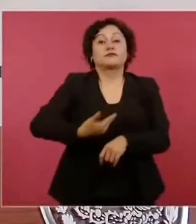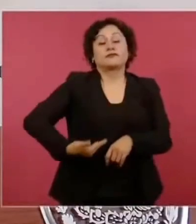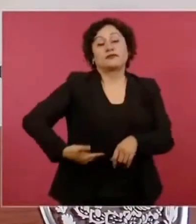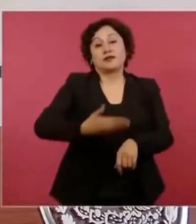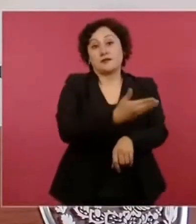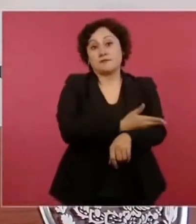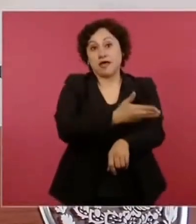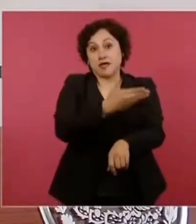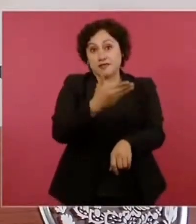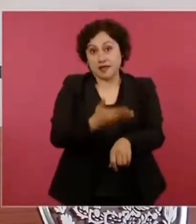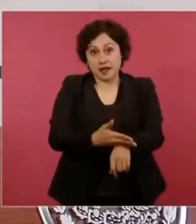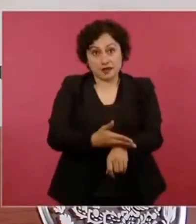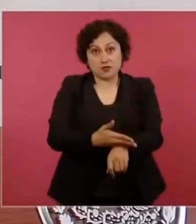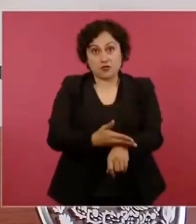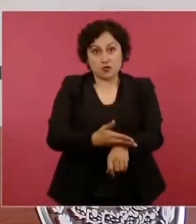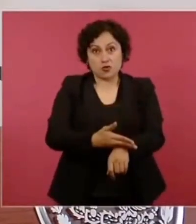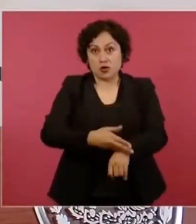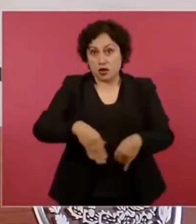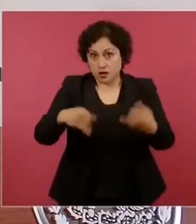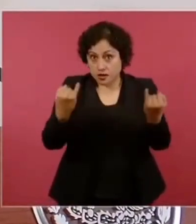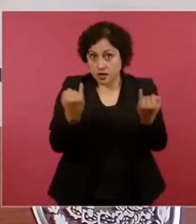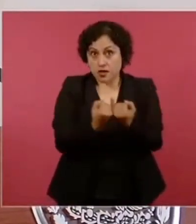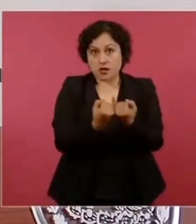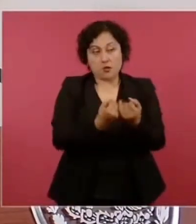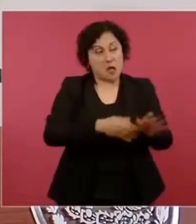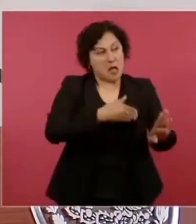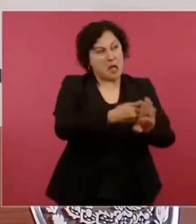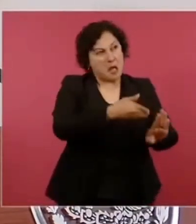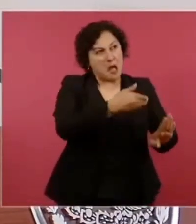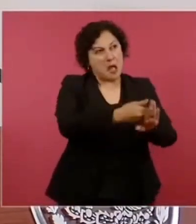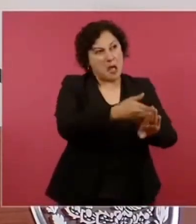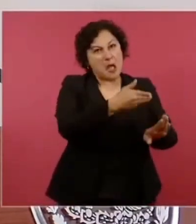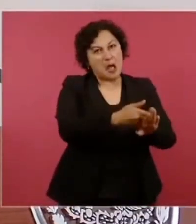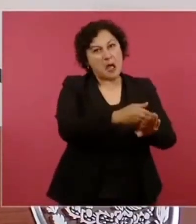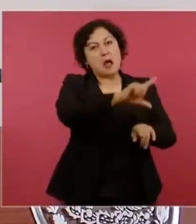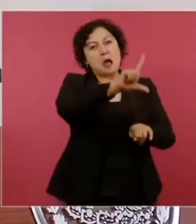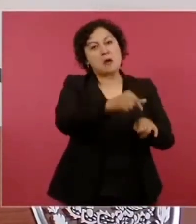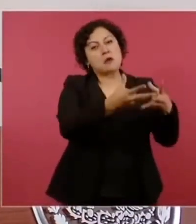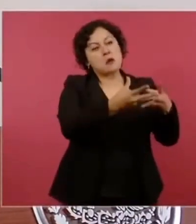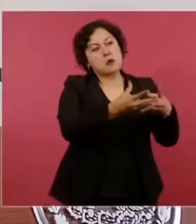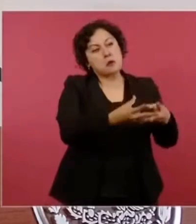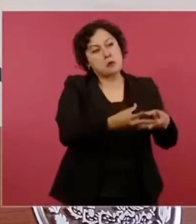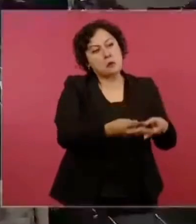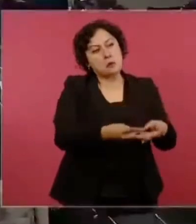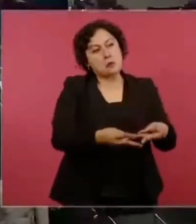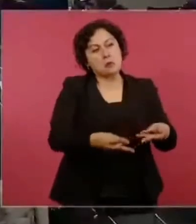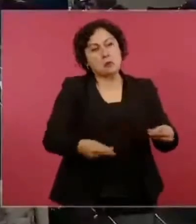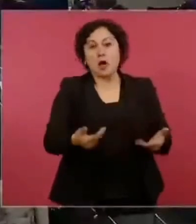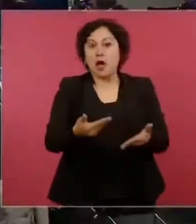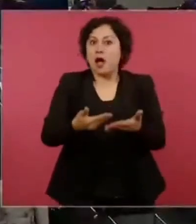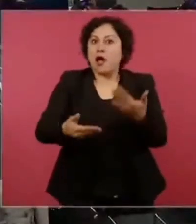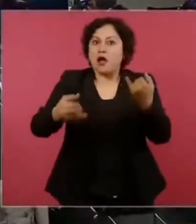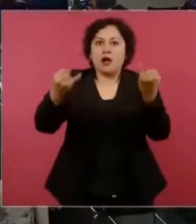a un presidente de México como ahora. Y miren